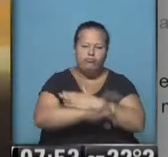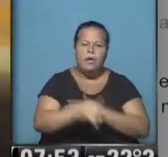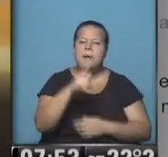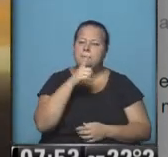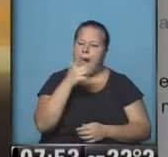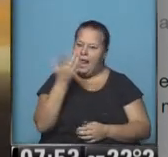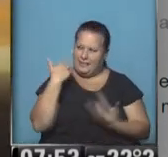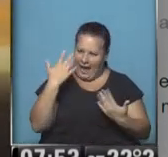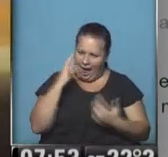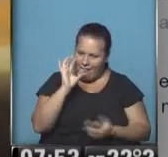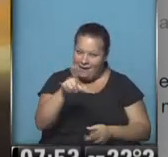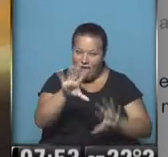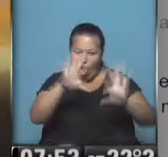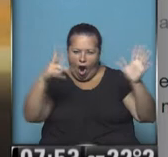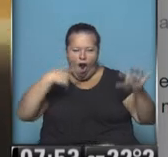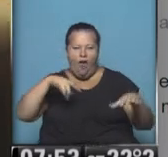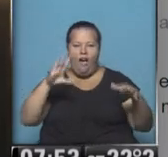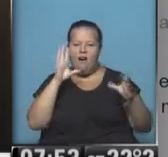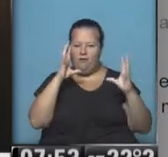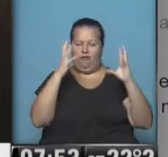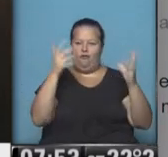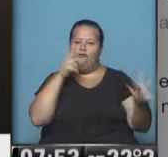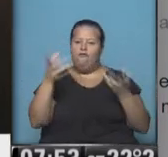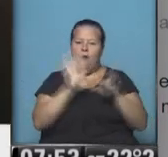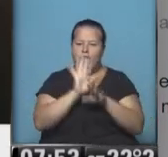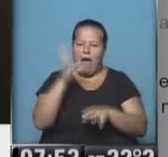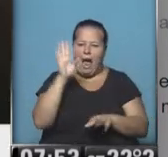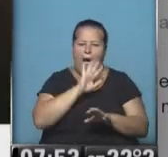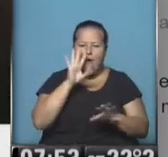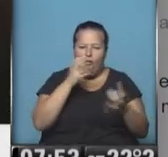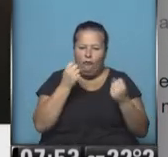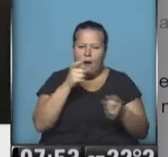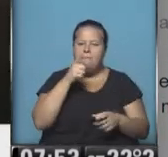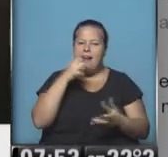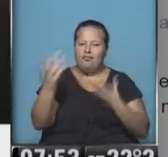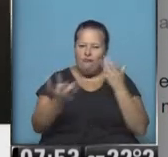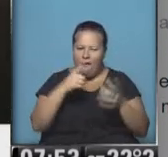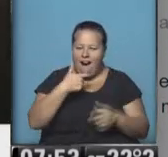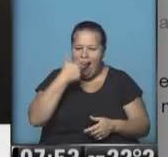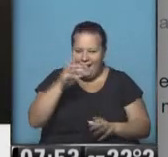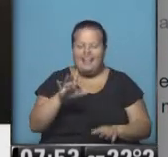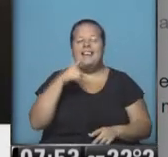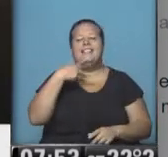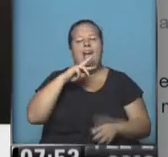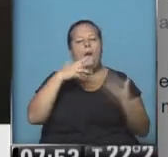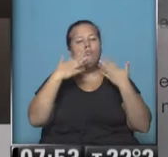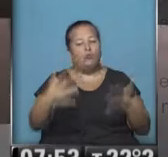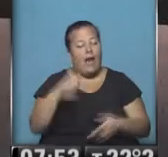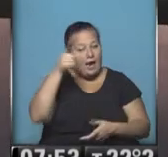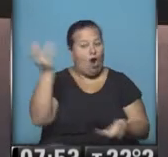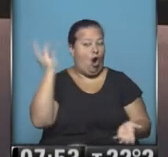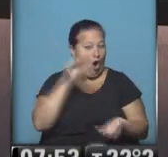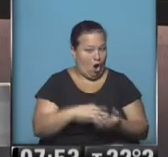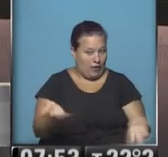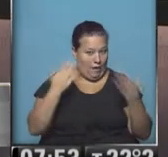hasta hace calor con ese color tan encendido, ¿no? Ese amarillo tan encendido. Bueno, muchas gracias, sanjuaninos. Allá otra